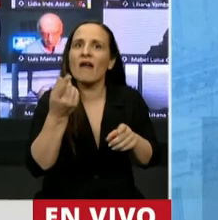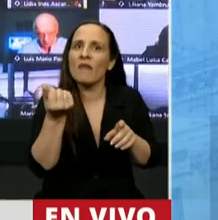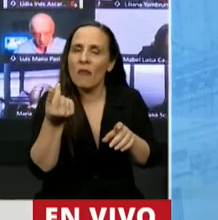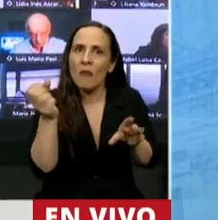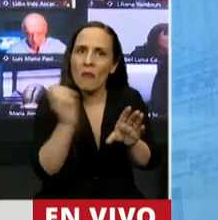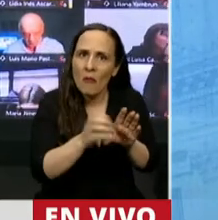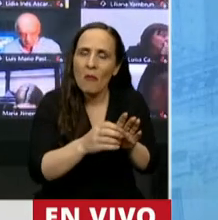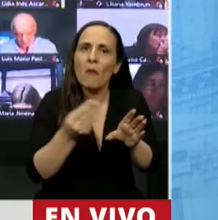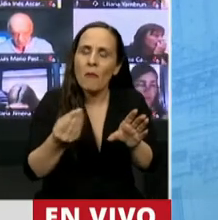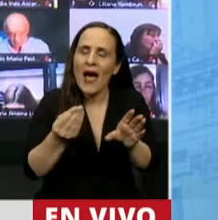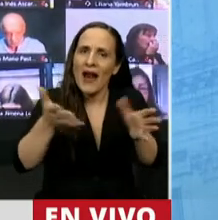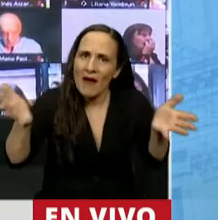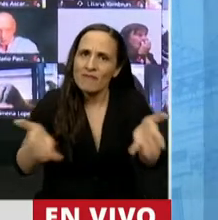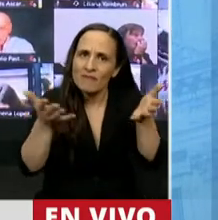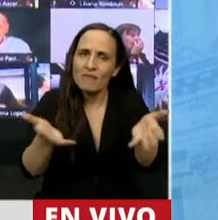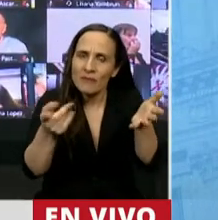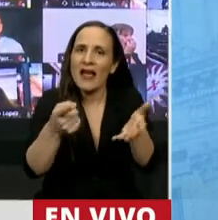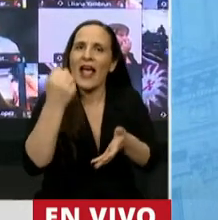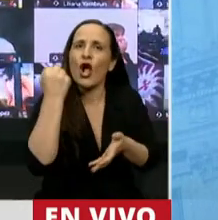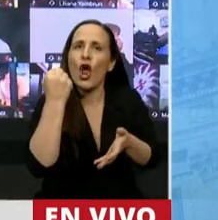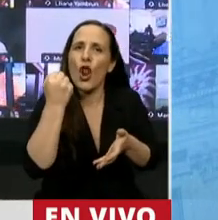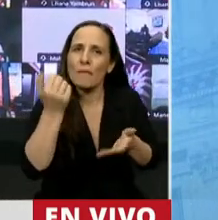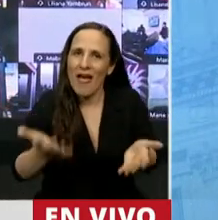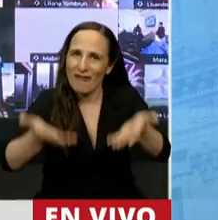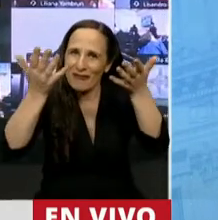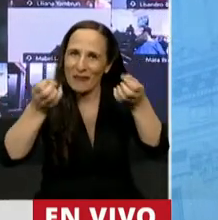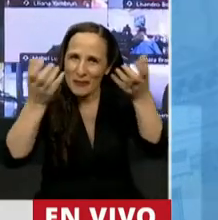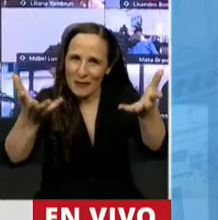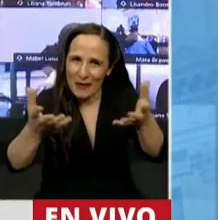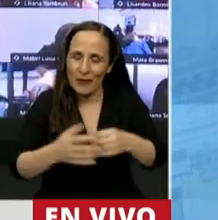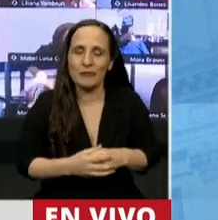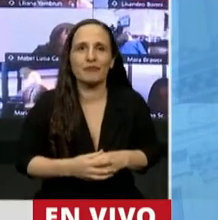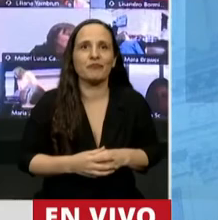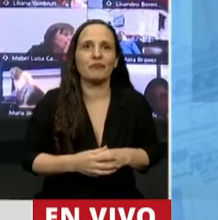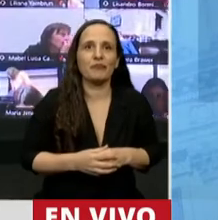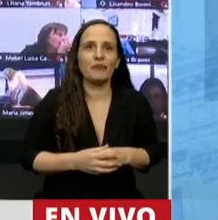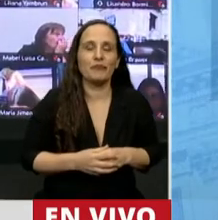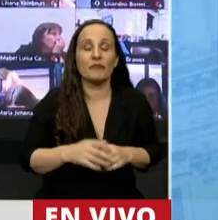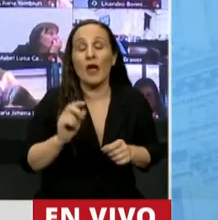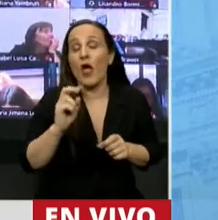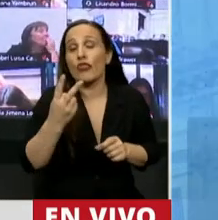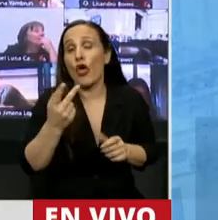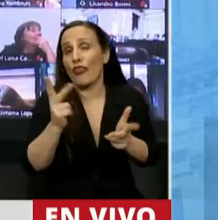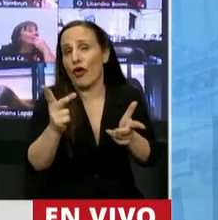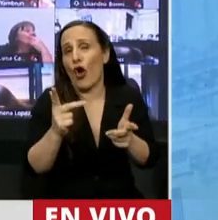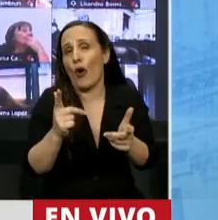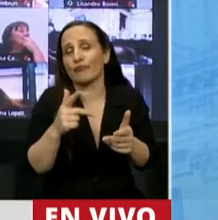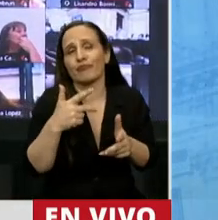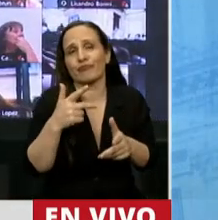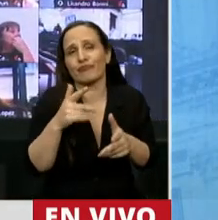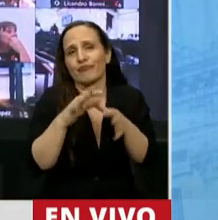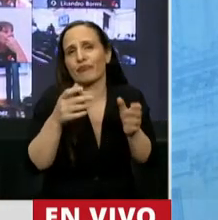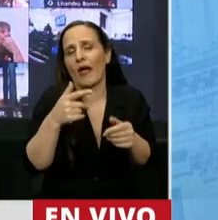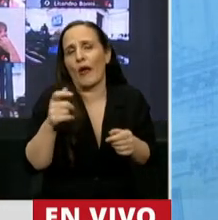para alentar la recuperación de la economía. Dos, como se diría vulgarmente y con perdón de lo